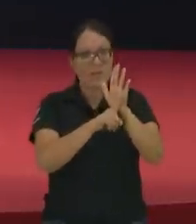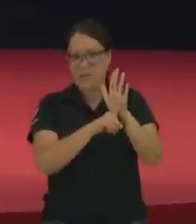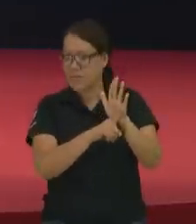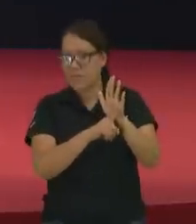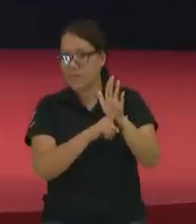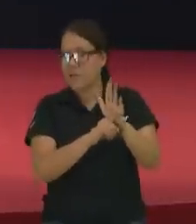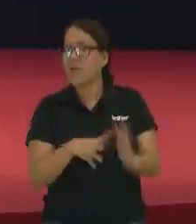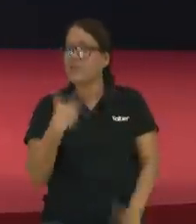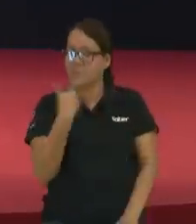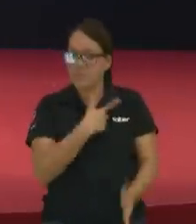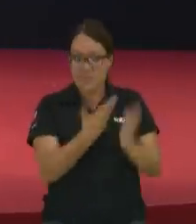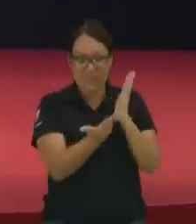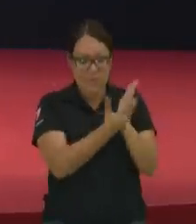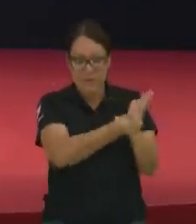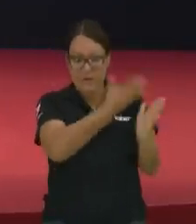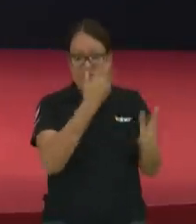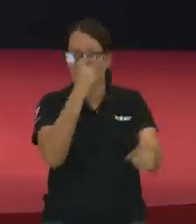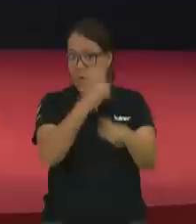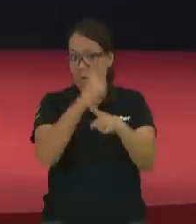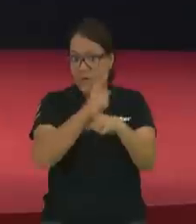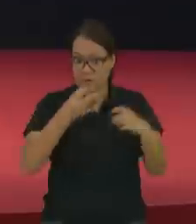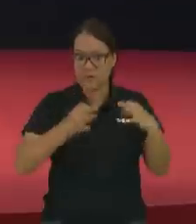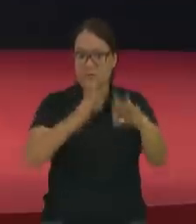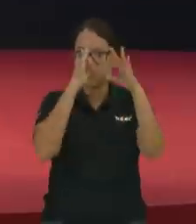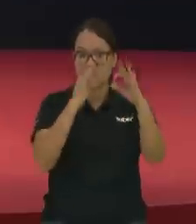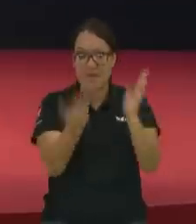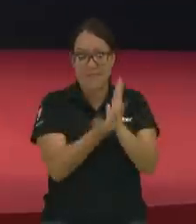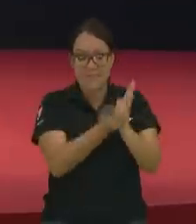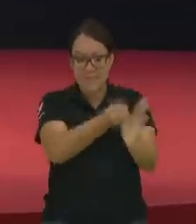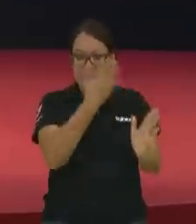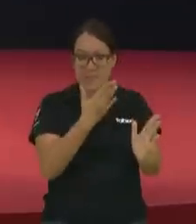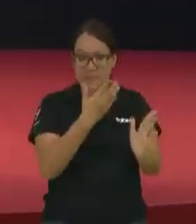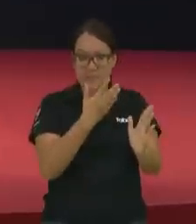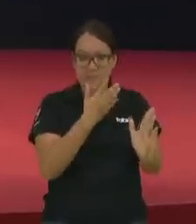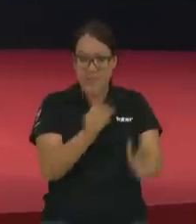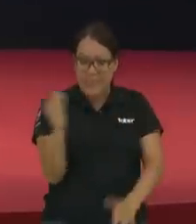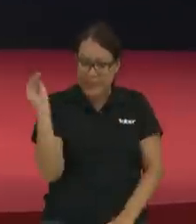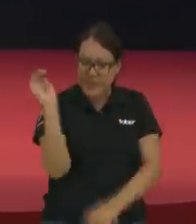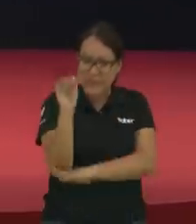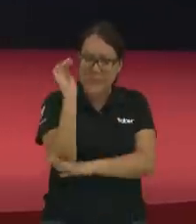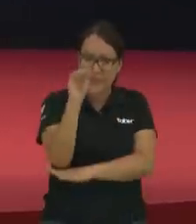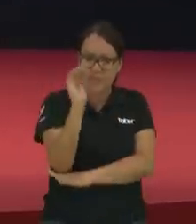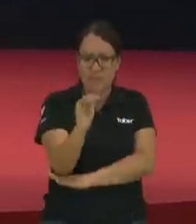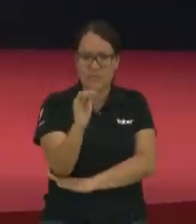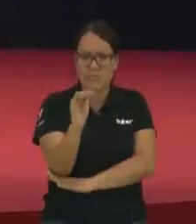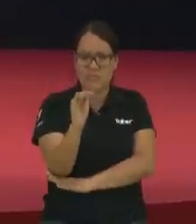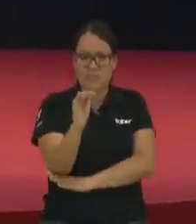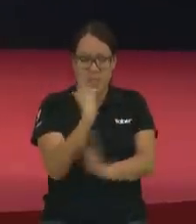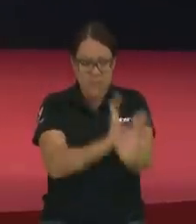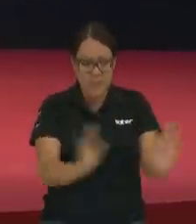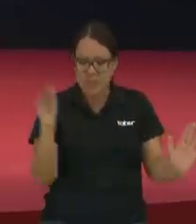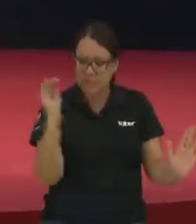como la Biblia lo ordena. Y la Biblia dice instruye. ¿Cómo dice el niño? Instruye.